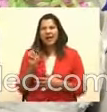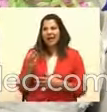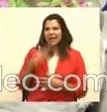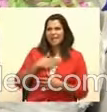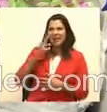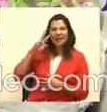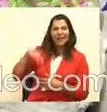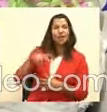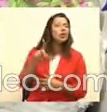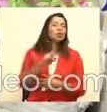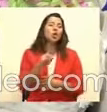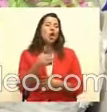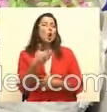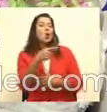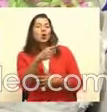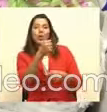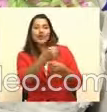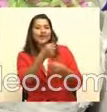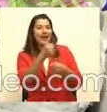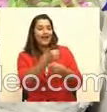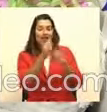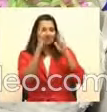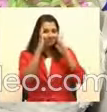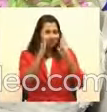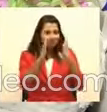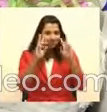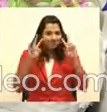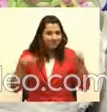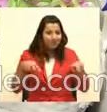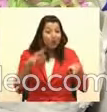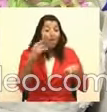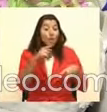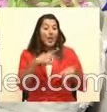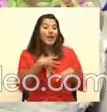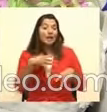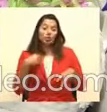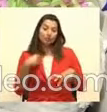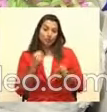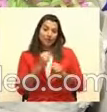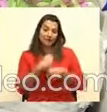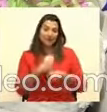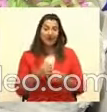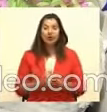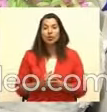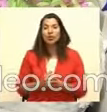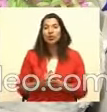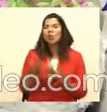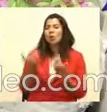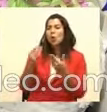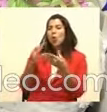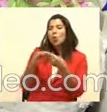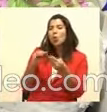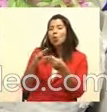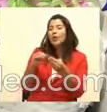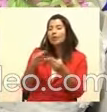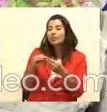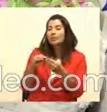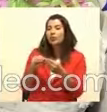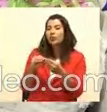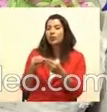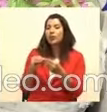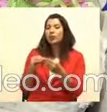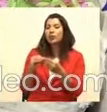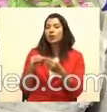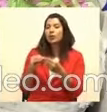es muy aplicado y lo que le gusta, lo que le gusta. Contame, bueno, contanos, perdón, contanos, porque aquí está,